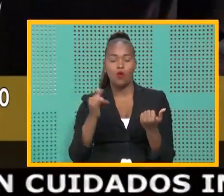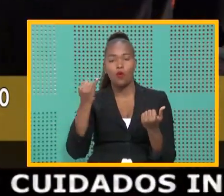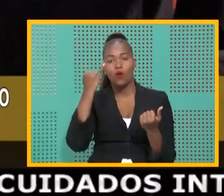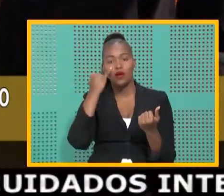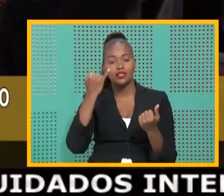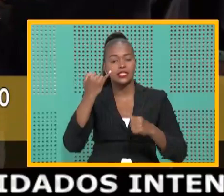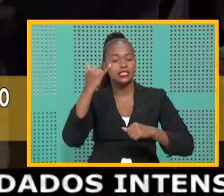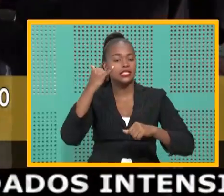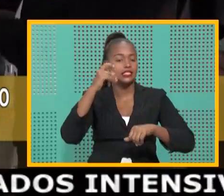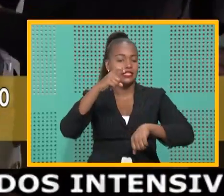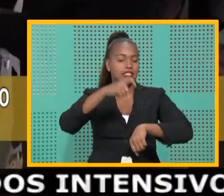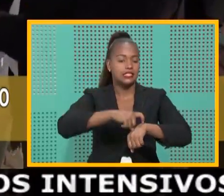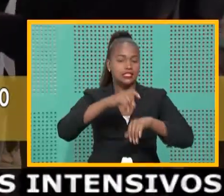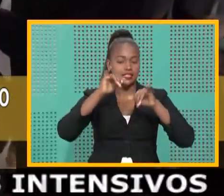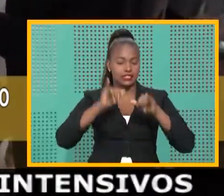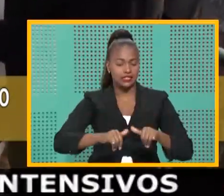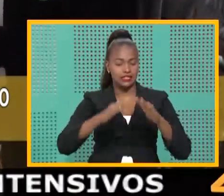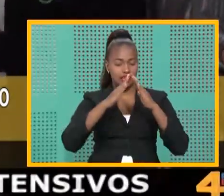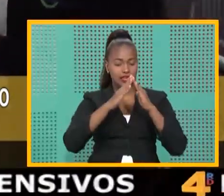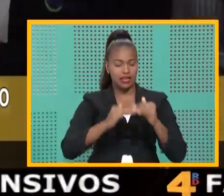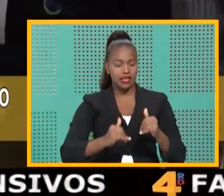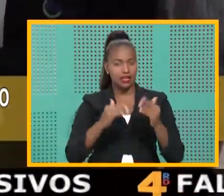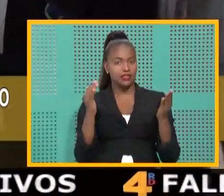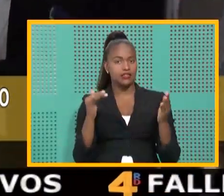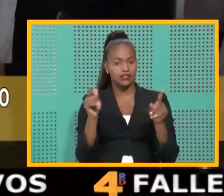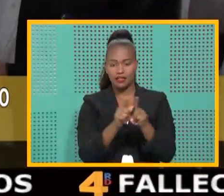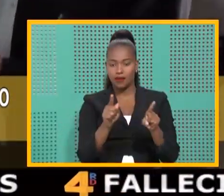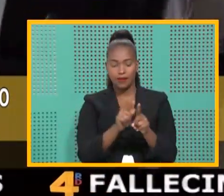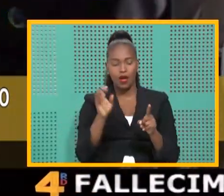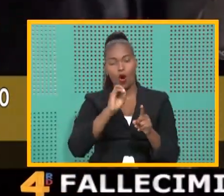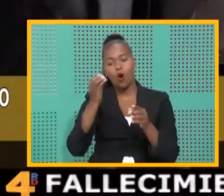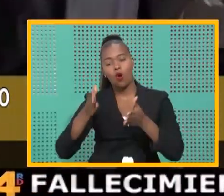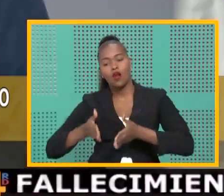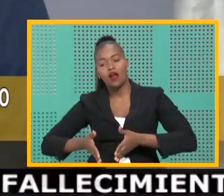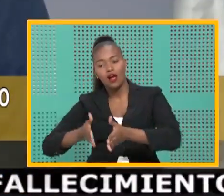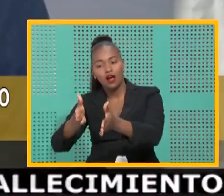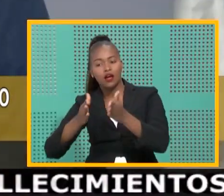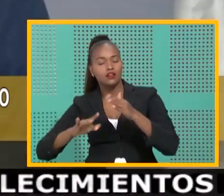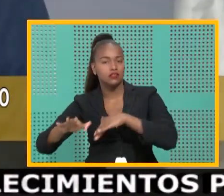suficiente en la casa e igualmente en las calles.